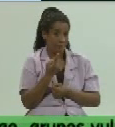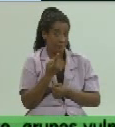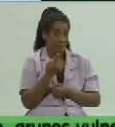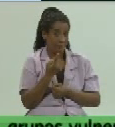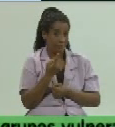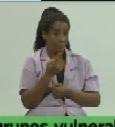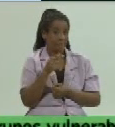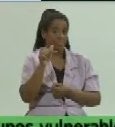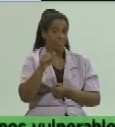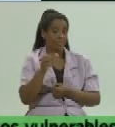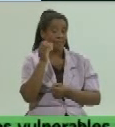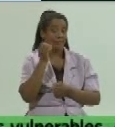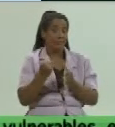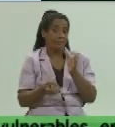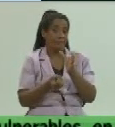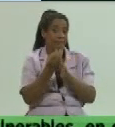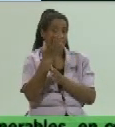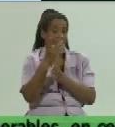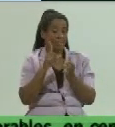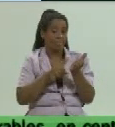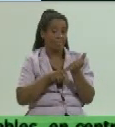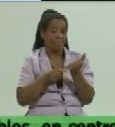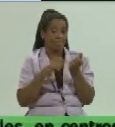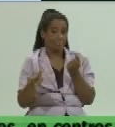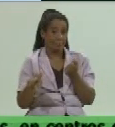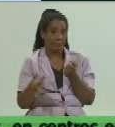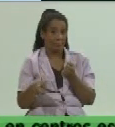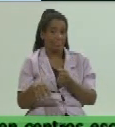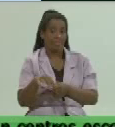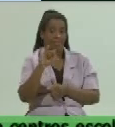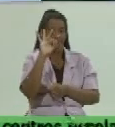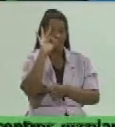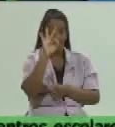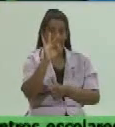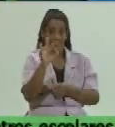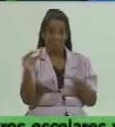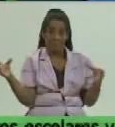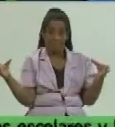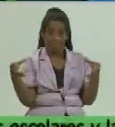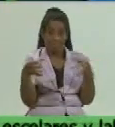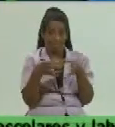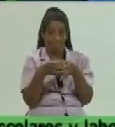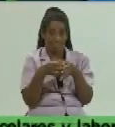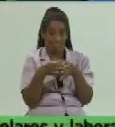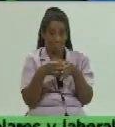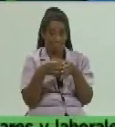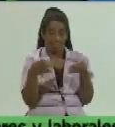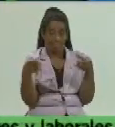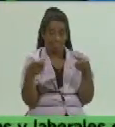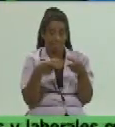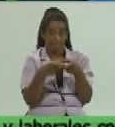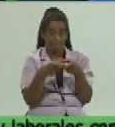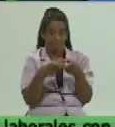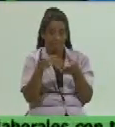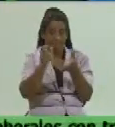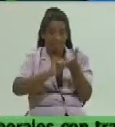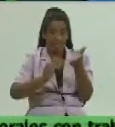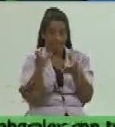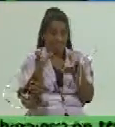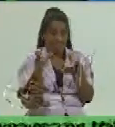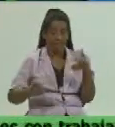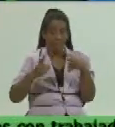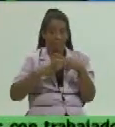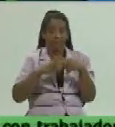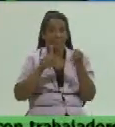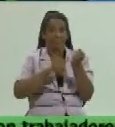la provincia los ocho grupos los ocho comités de contratación y el provincial nosotros recibimos